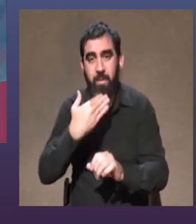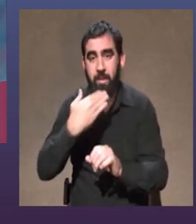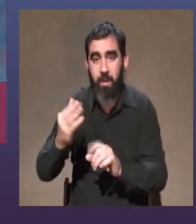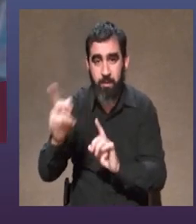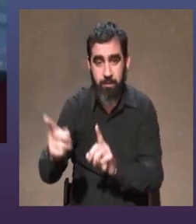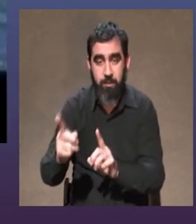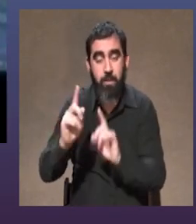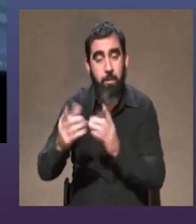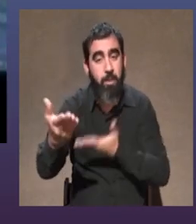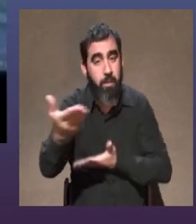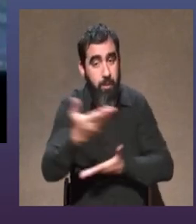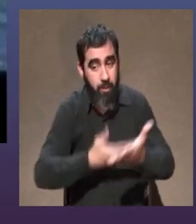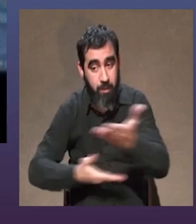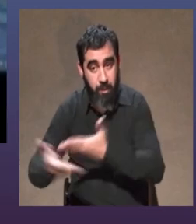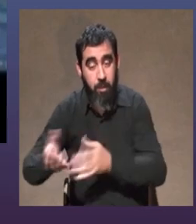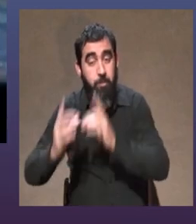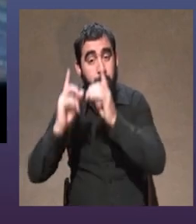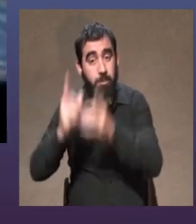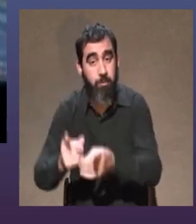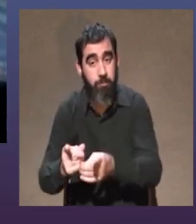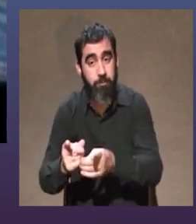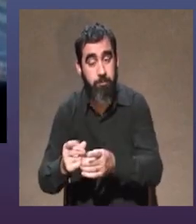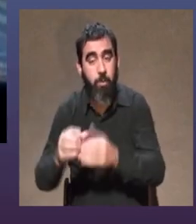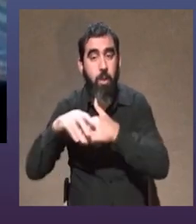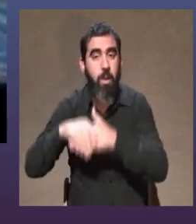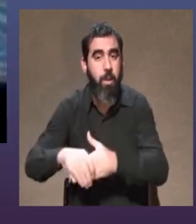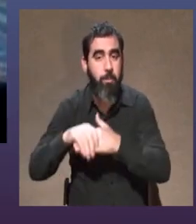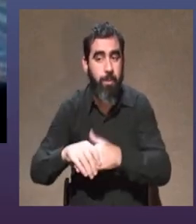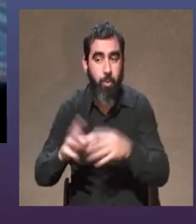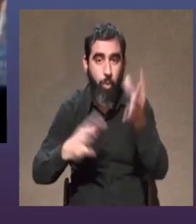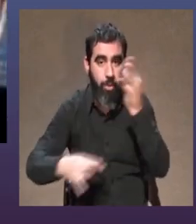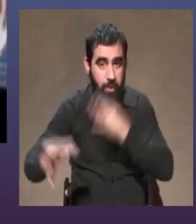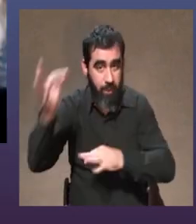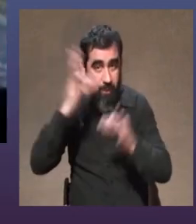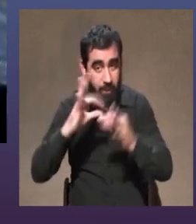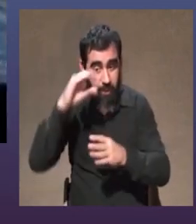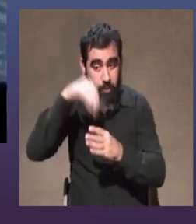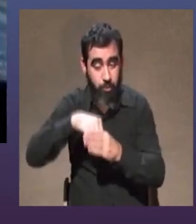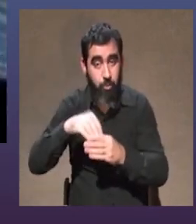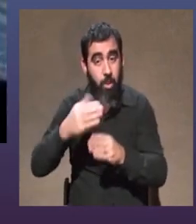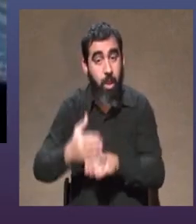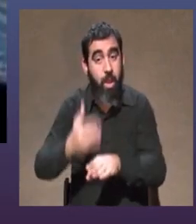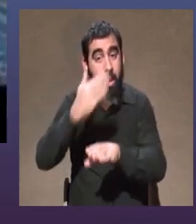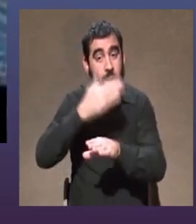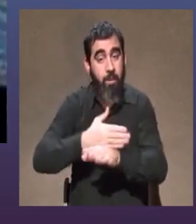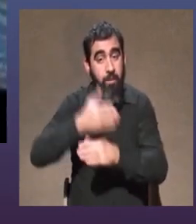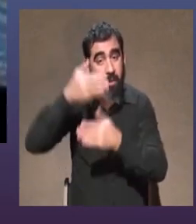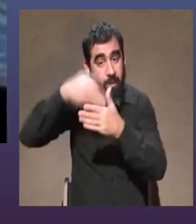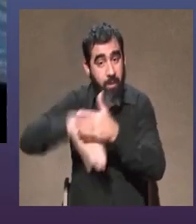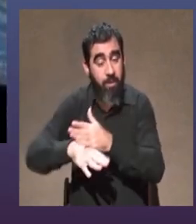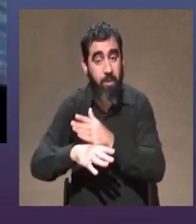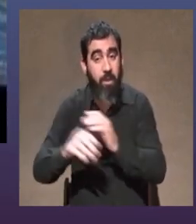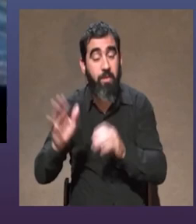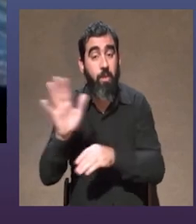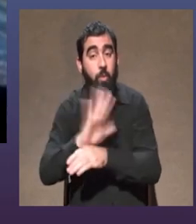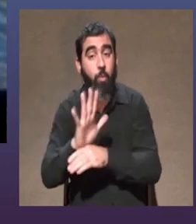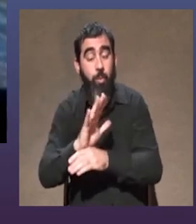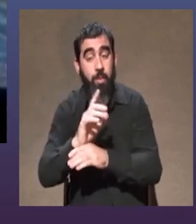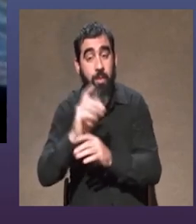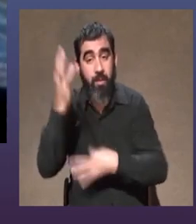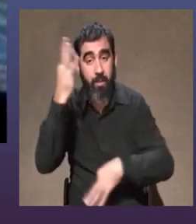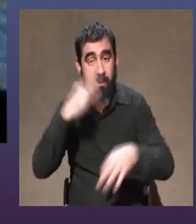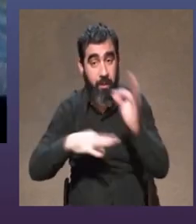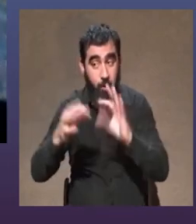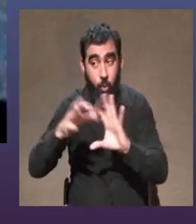y luego creo que el intercambio el intercambio con amigos del teatro yo antes de entrar a la comedia